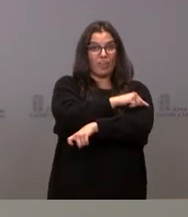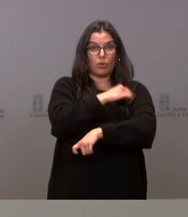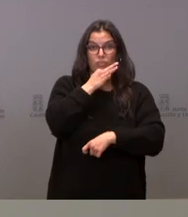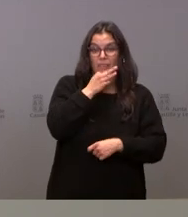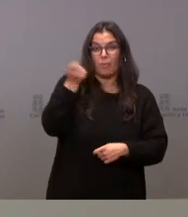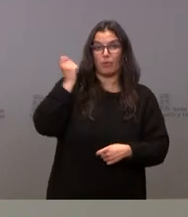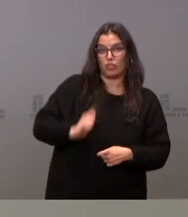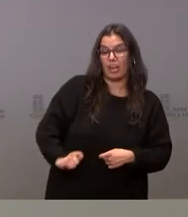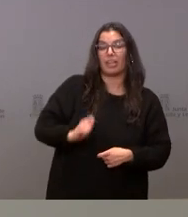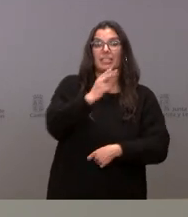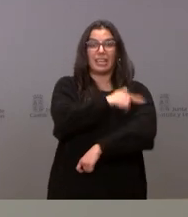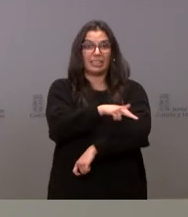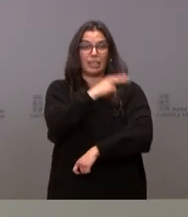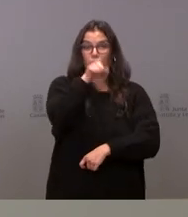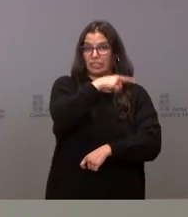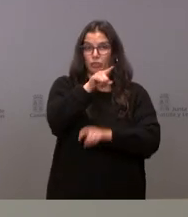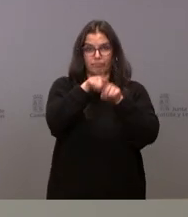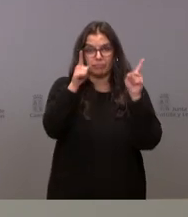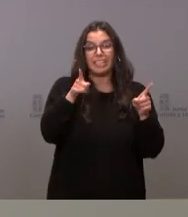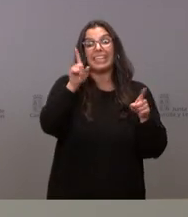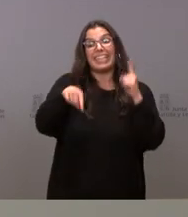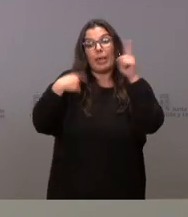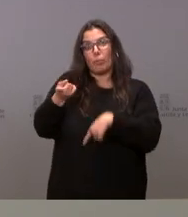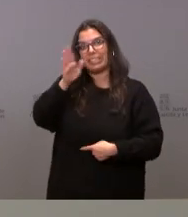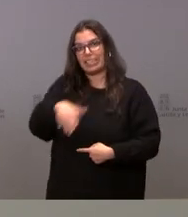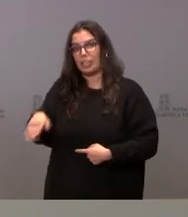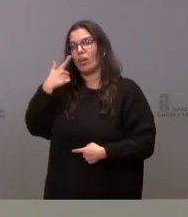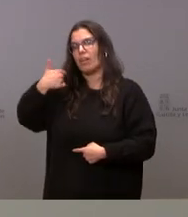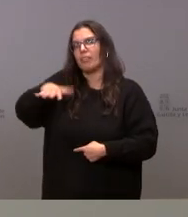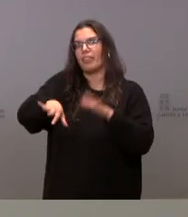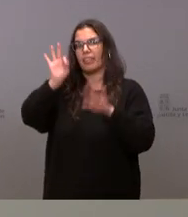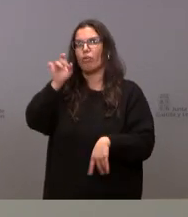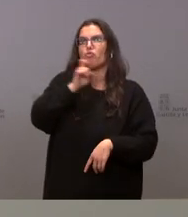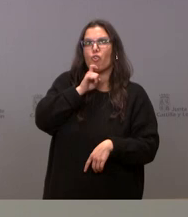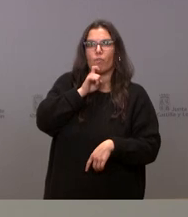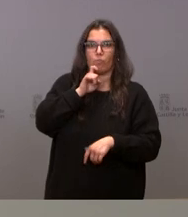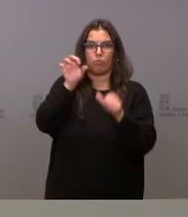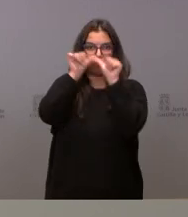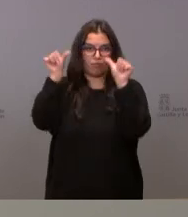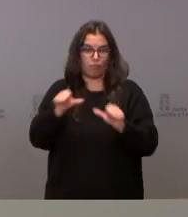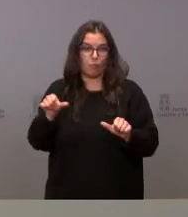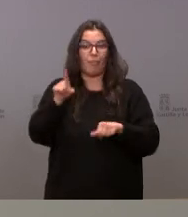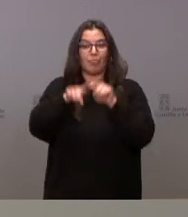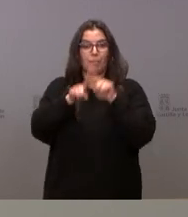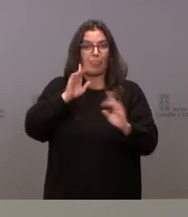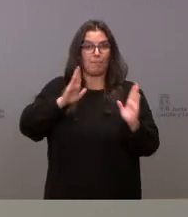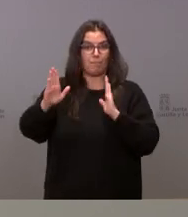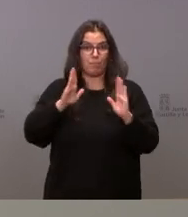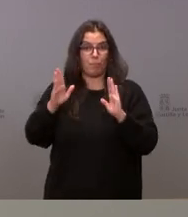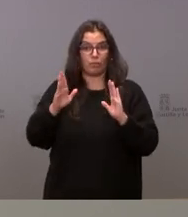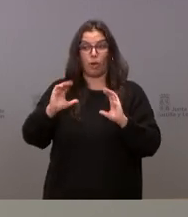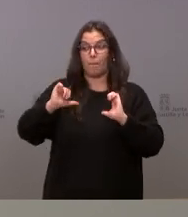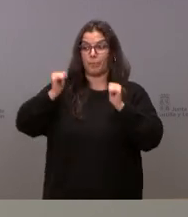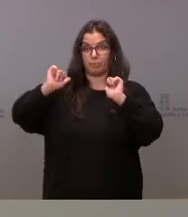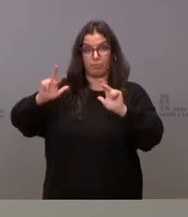sanitario y no sanitario y cuando estén los niños decidiremos el cómo se hace pues va a depender del momento en el que ya lo podamos